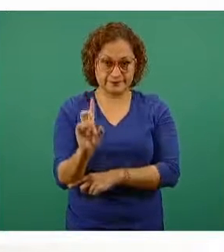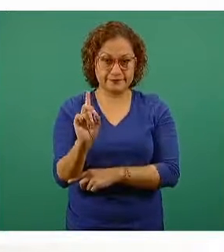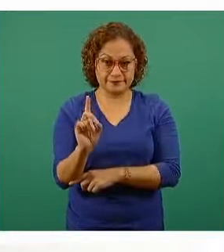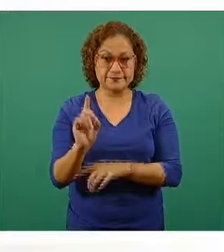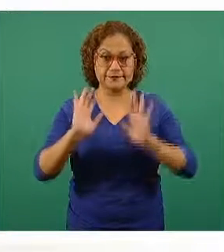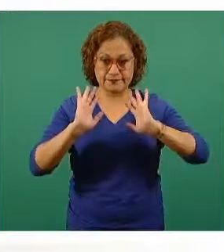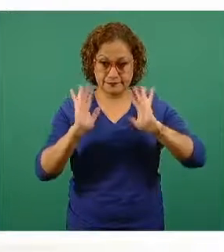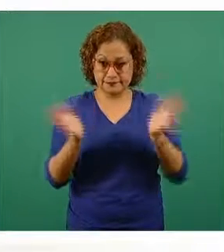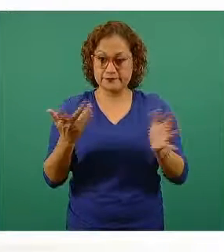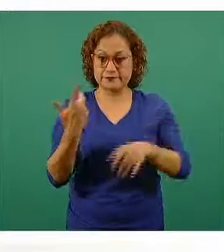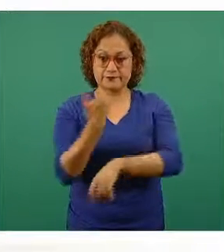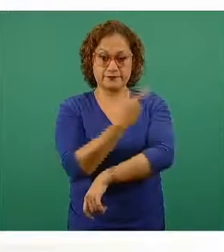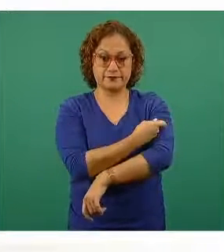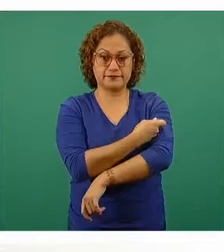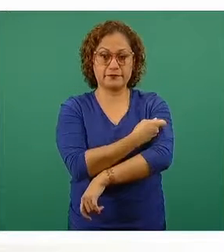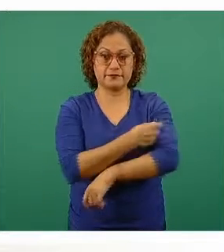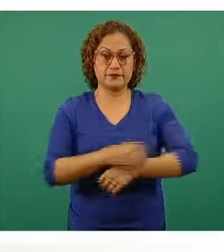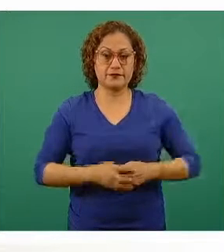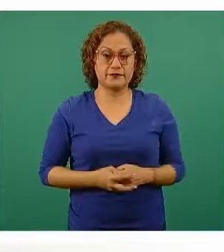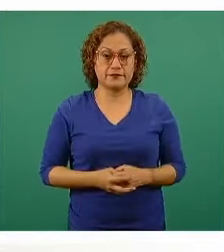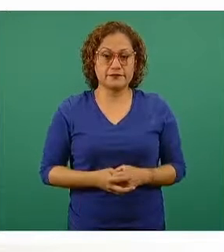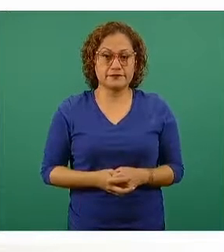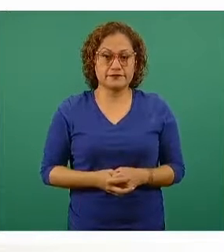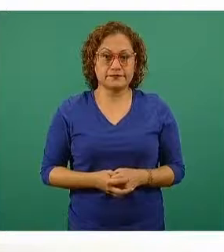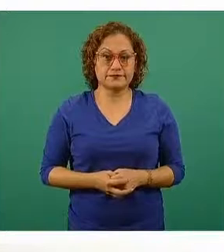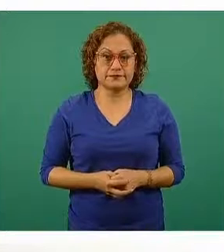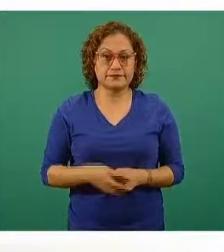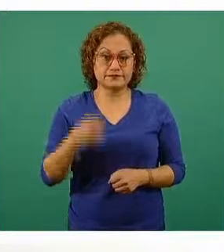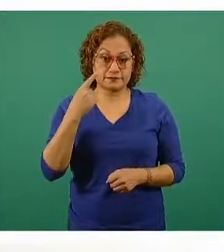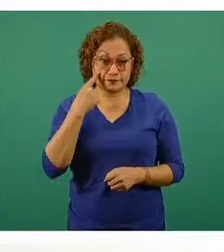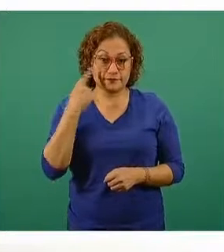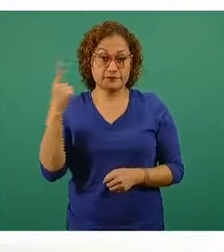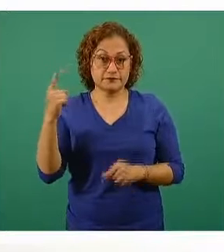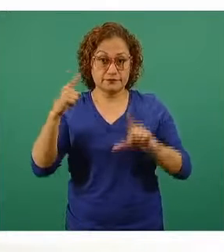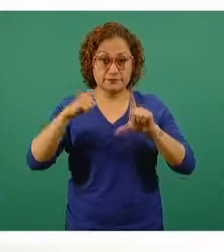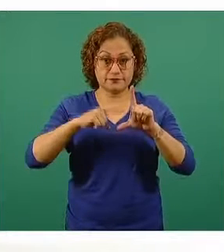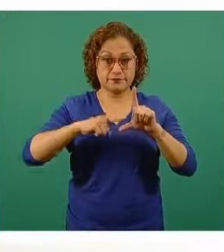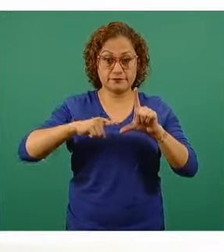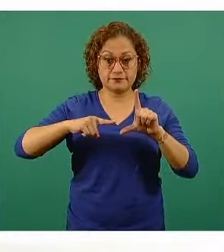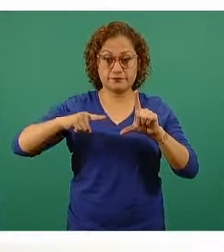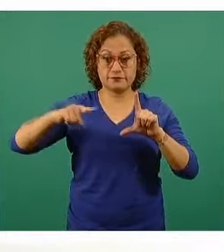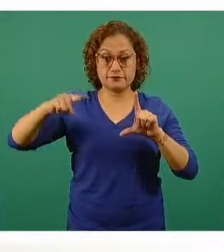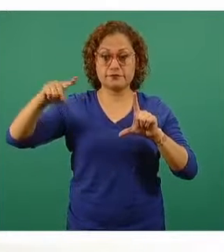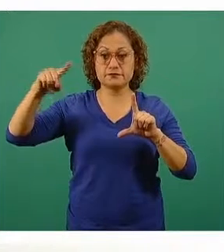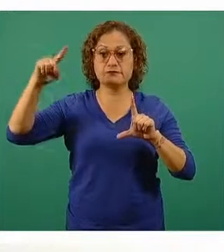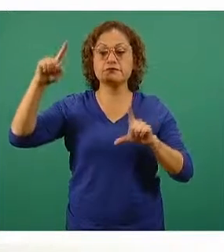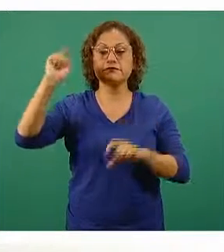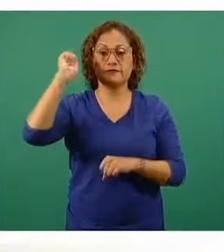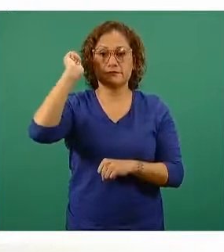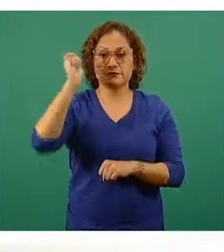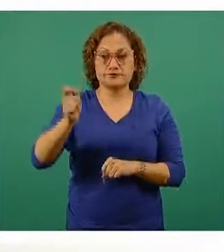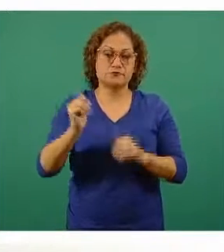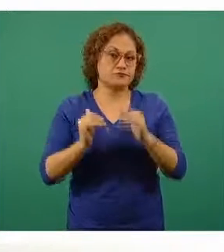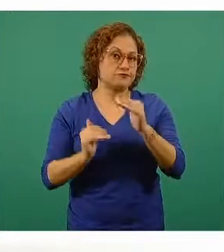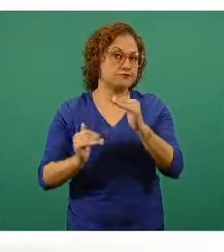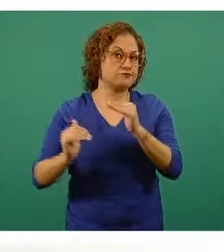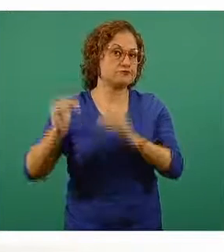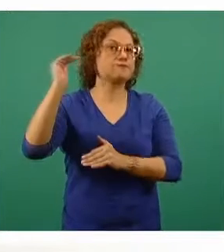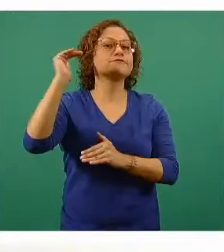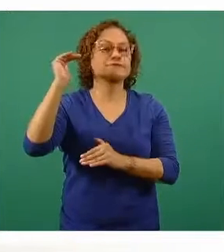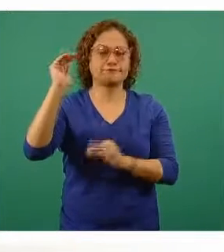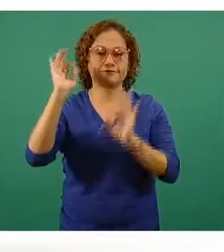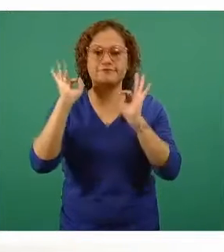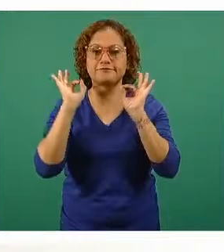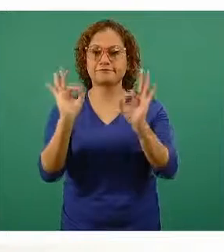hasta el momento y, pues bueno, podemos ver en la línea cómo continúa subiendo en una diagonal ascendente y